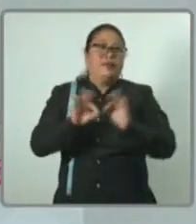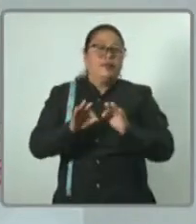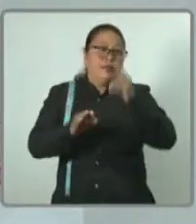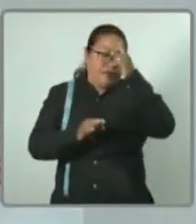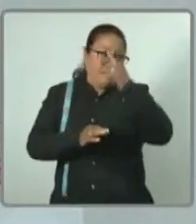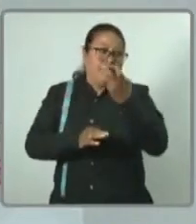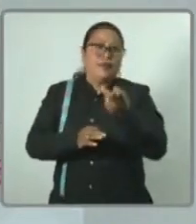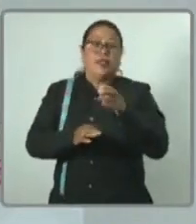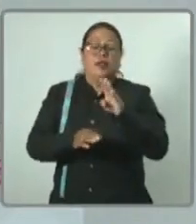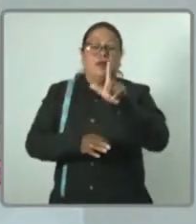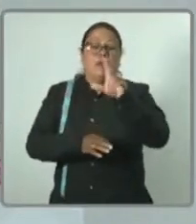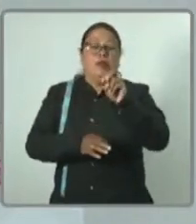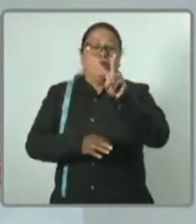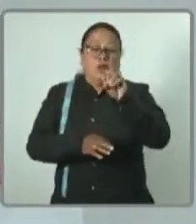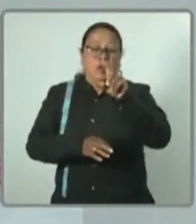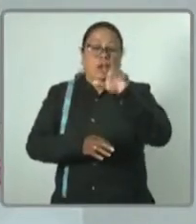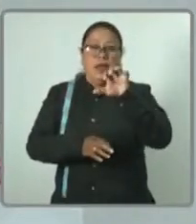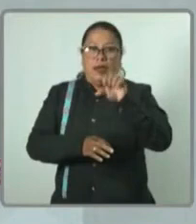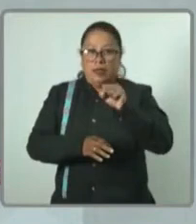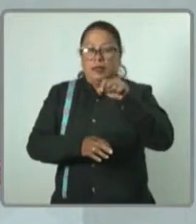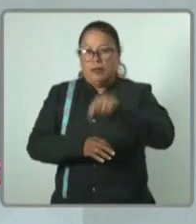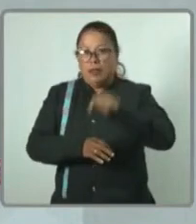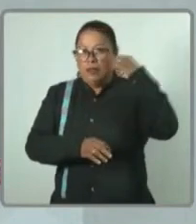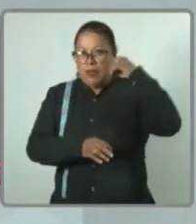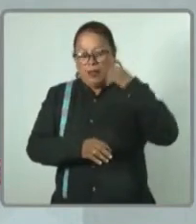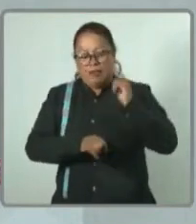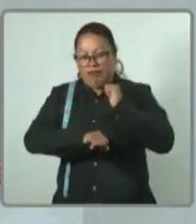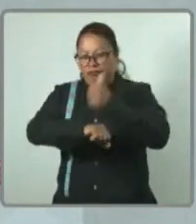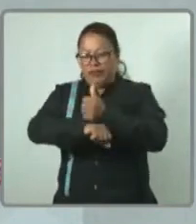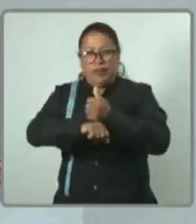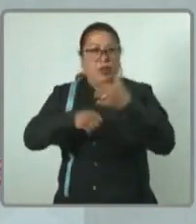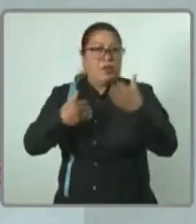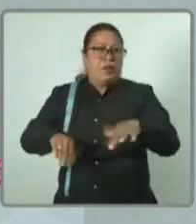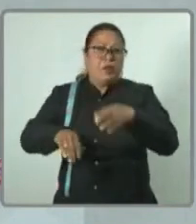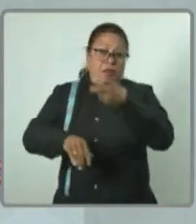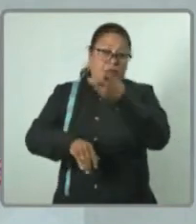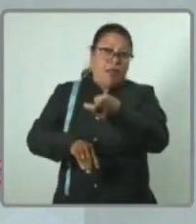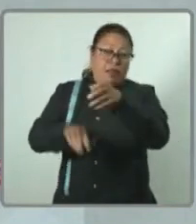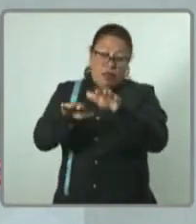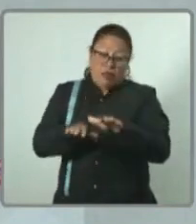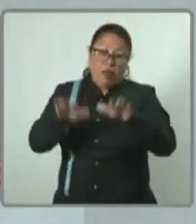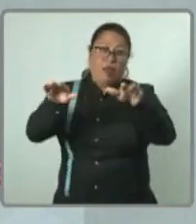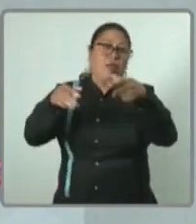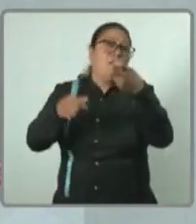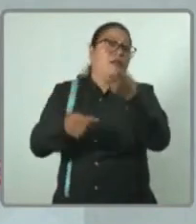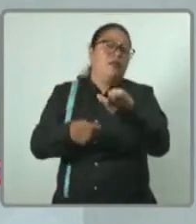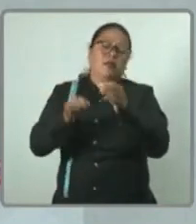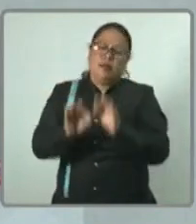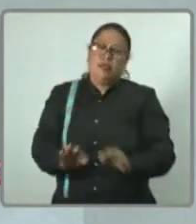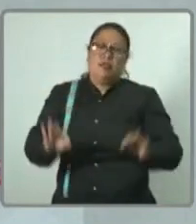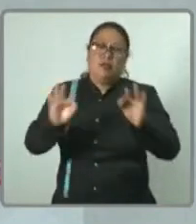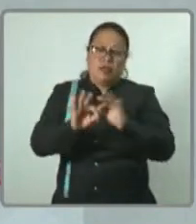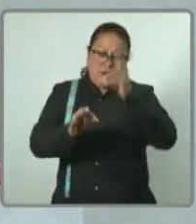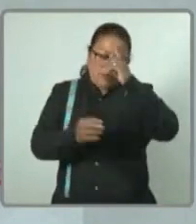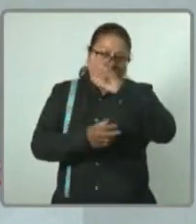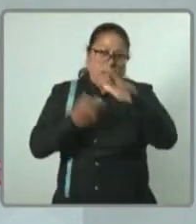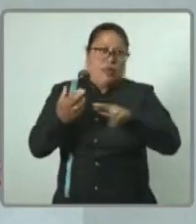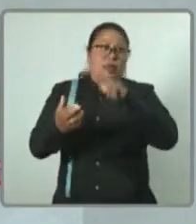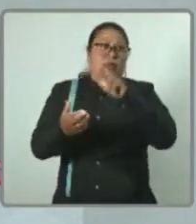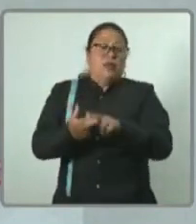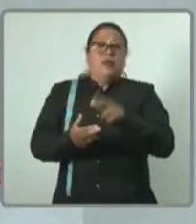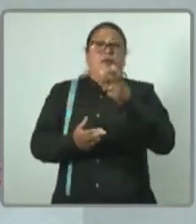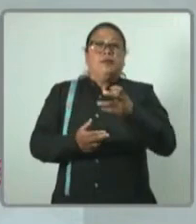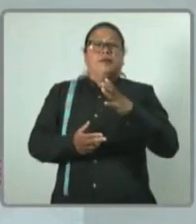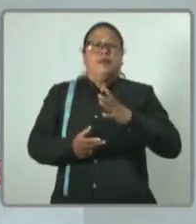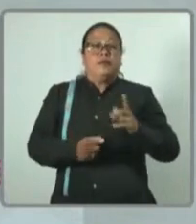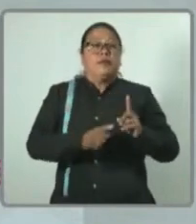presencia de Volaris en Oaxaca. Por esta razón, esta aerolínea se consolida como una de las principales en la región, no sólo por la